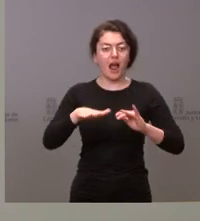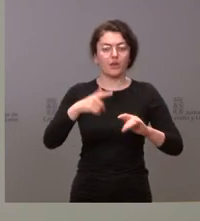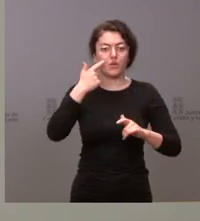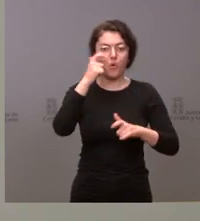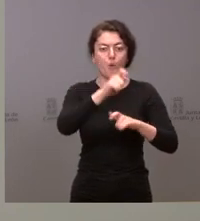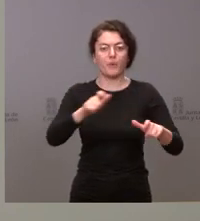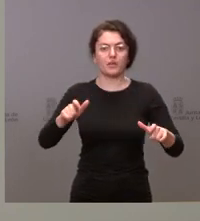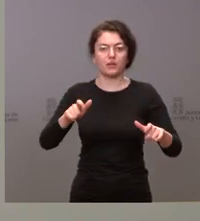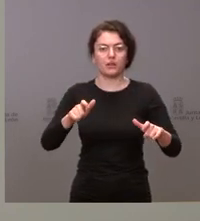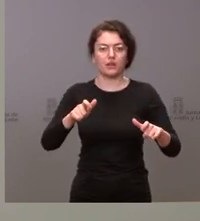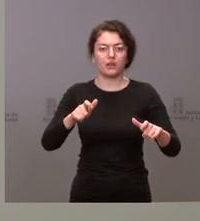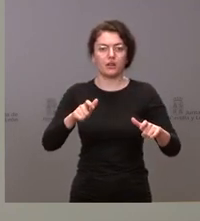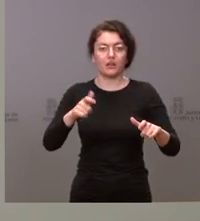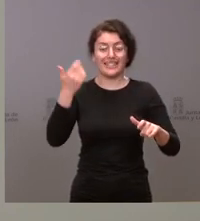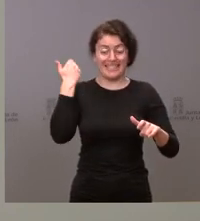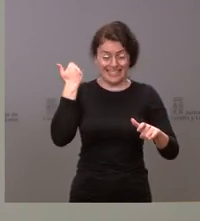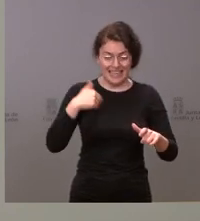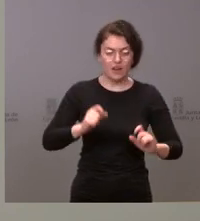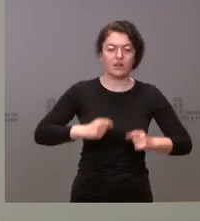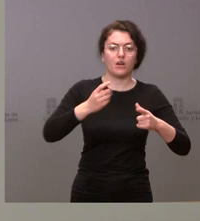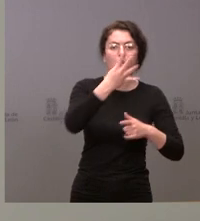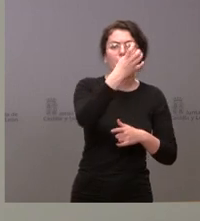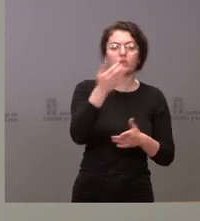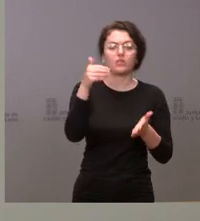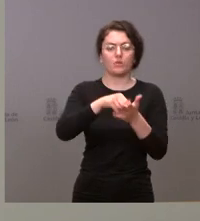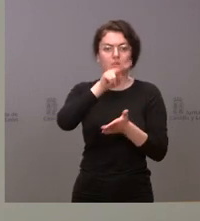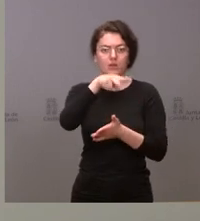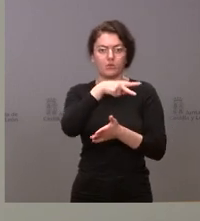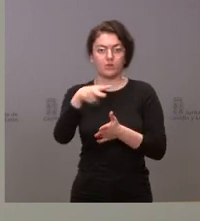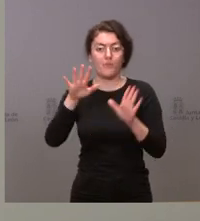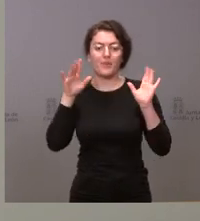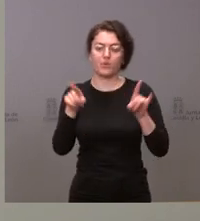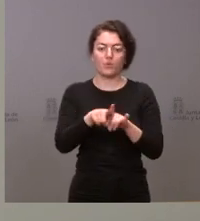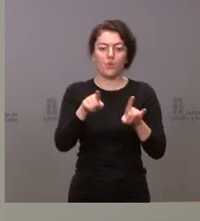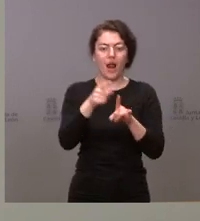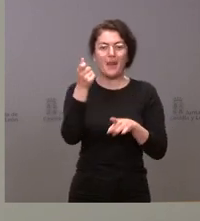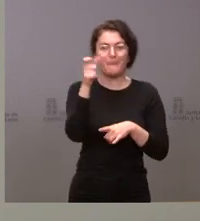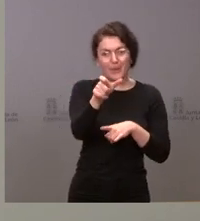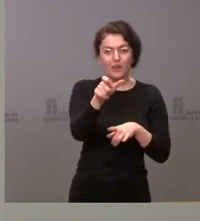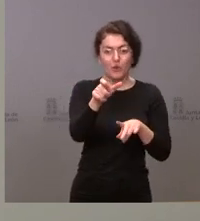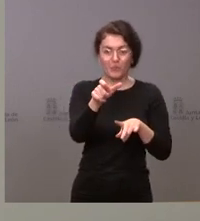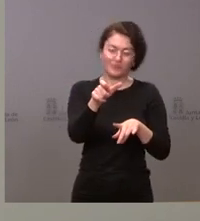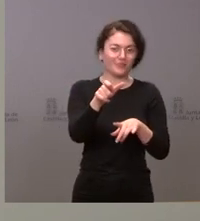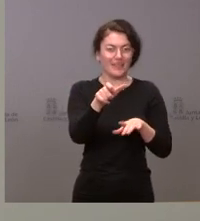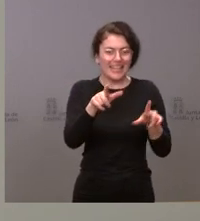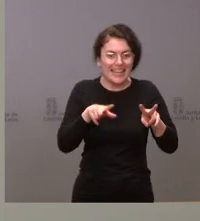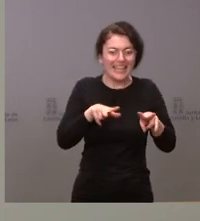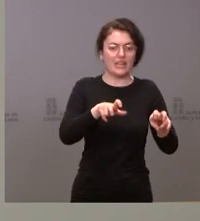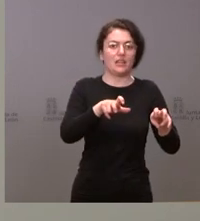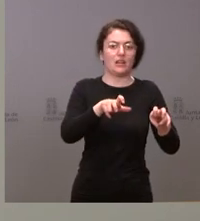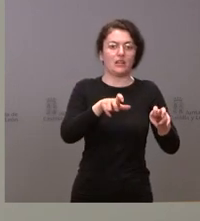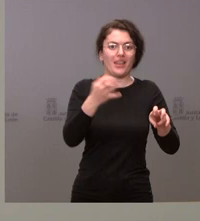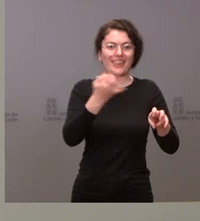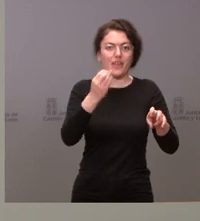AECIL, se han activado ya 400.000 euros. Pero esta es una cantidad inicial que habrá que ir aumentando más